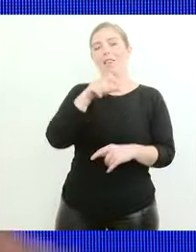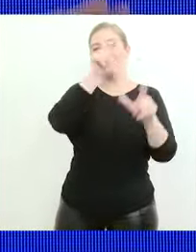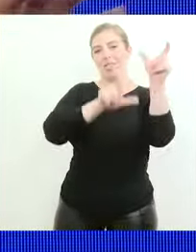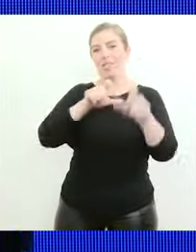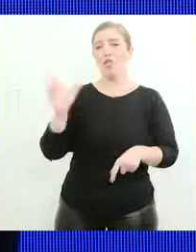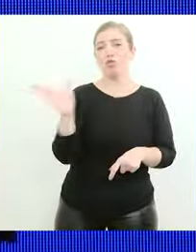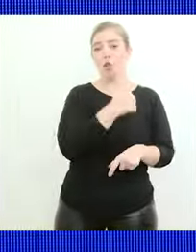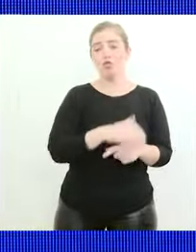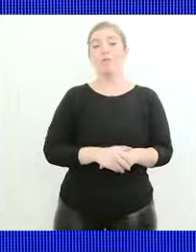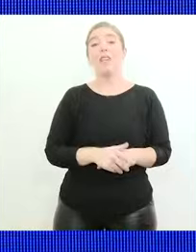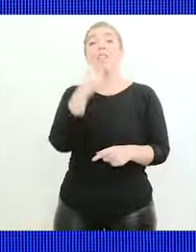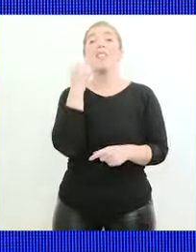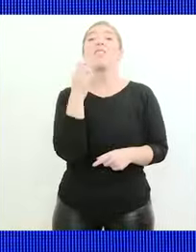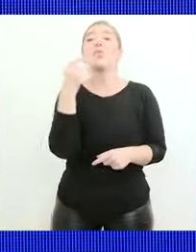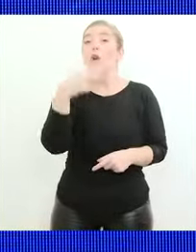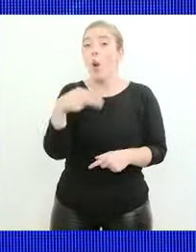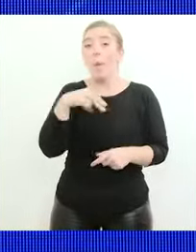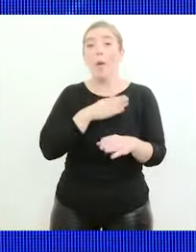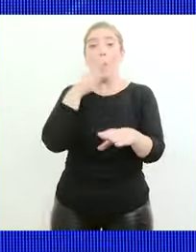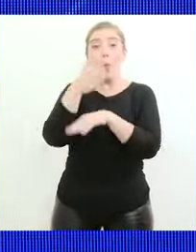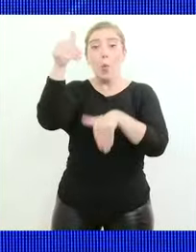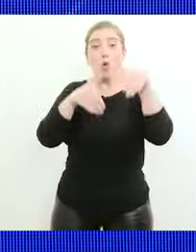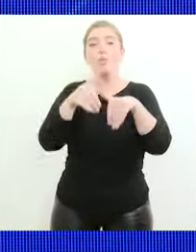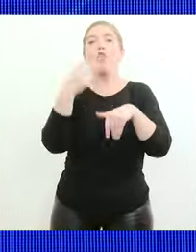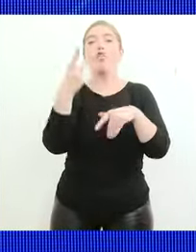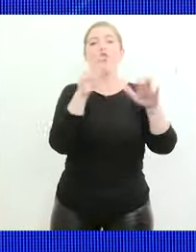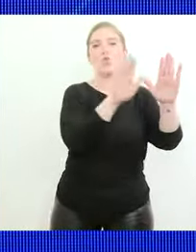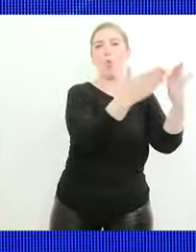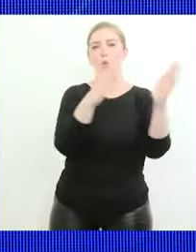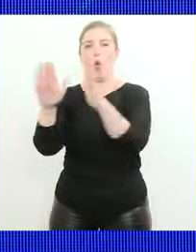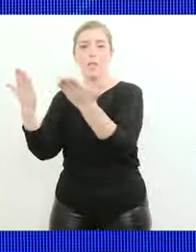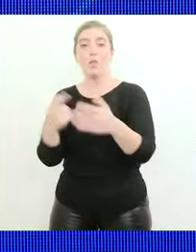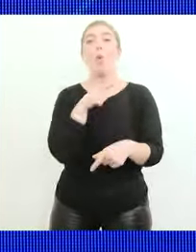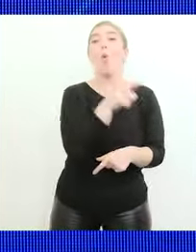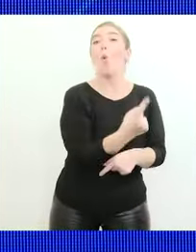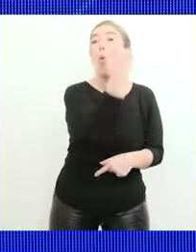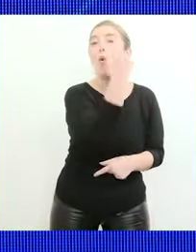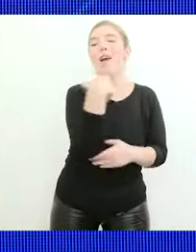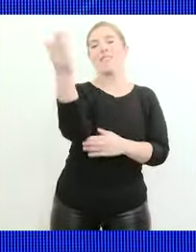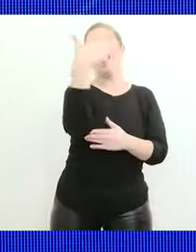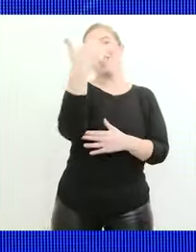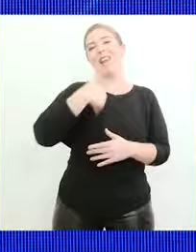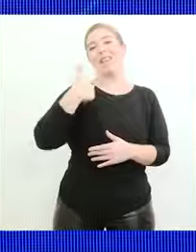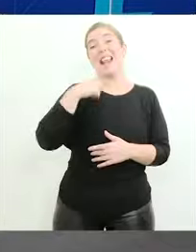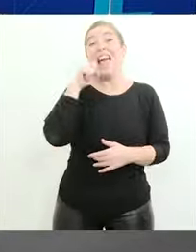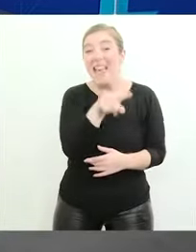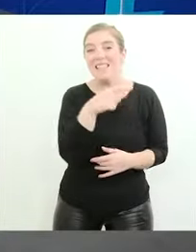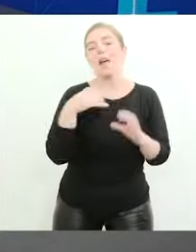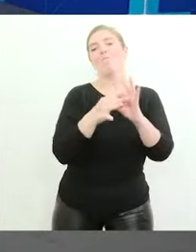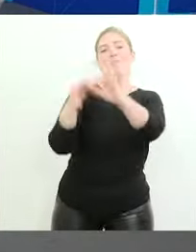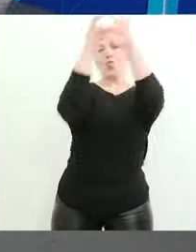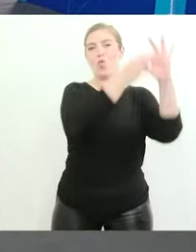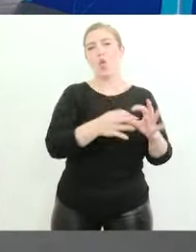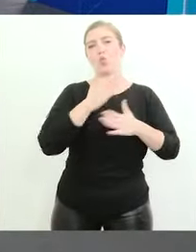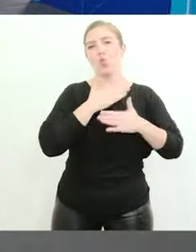van a haber dos boletas una es la bandera argentina esa es la que nos une gracias Sergio Massa ahora sí